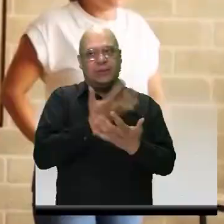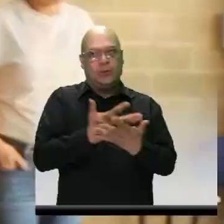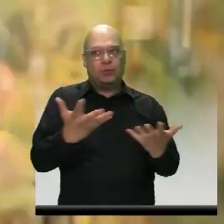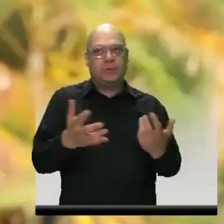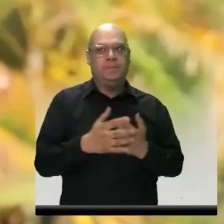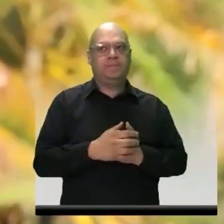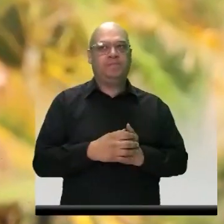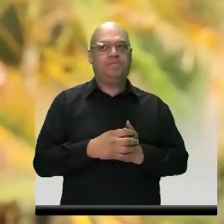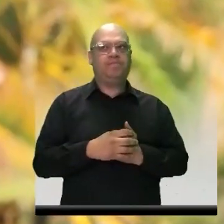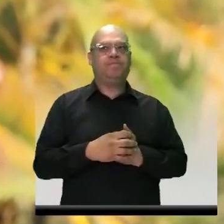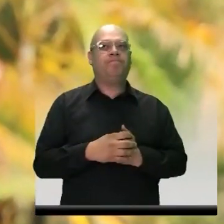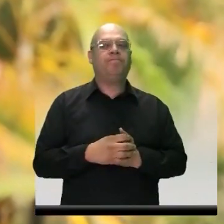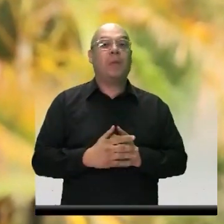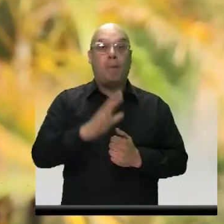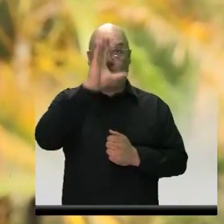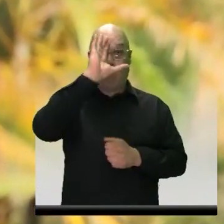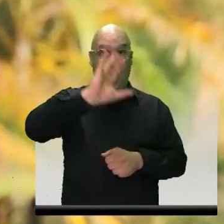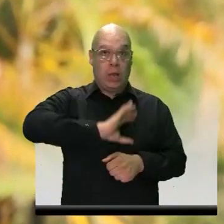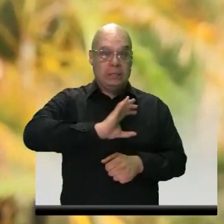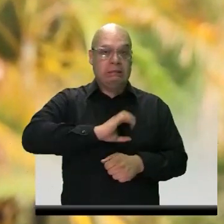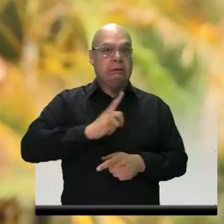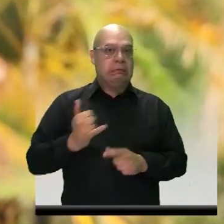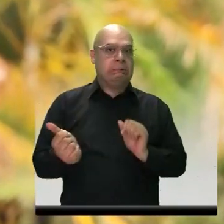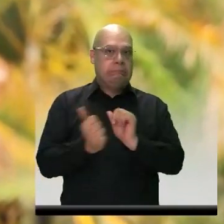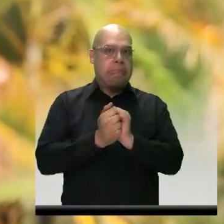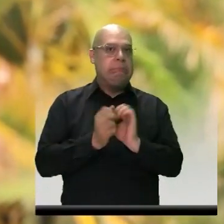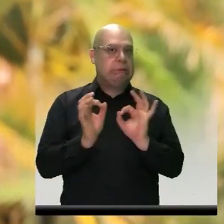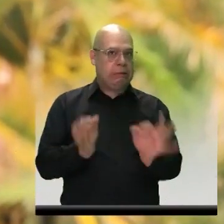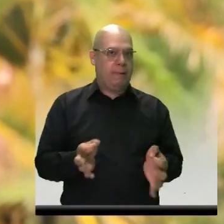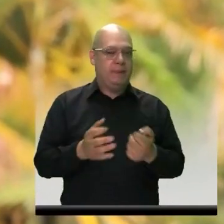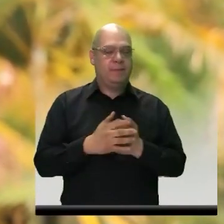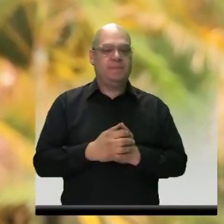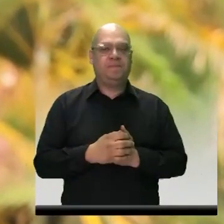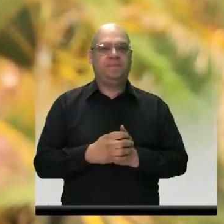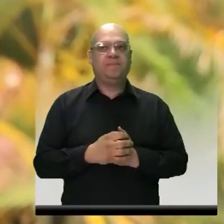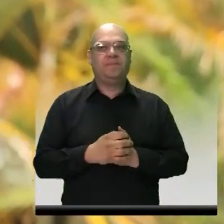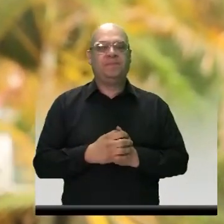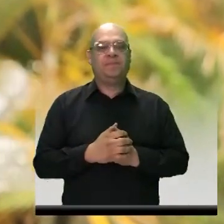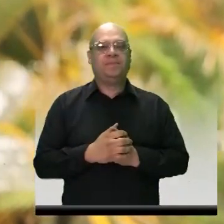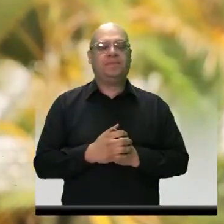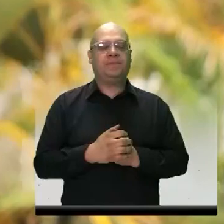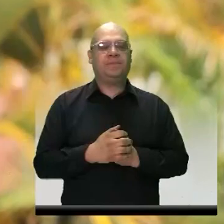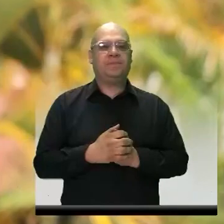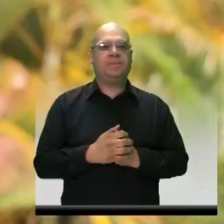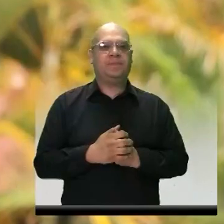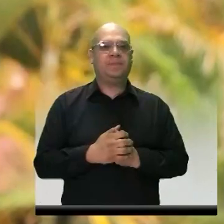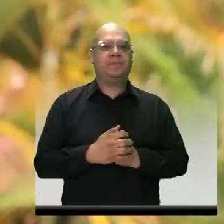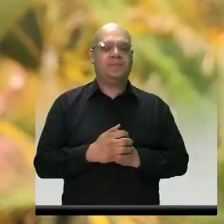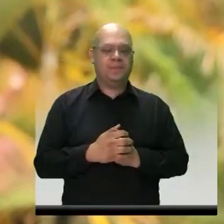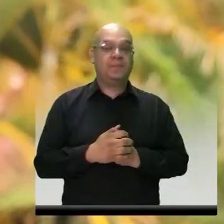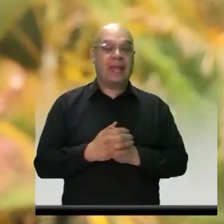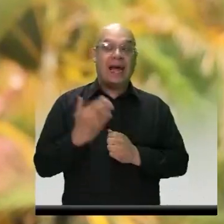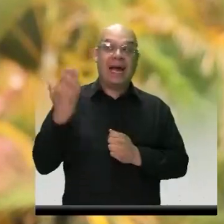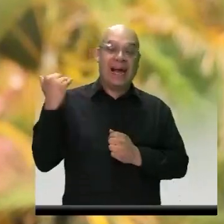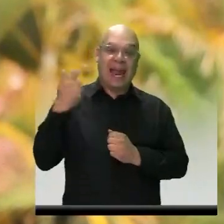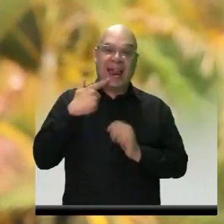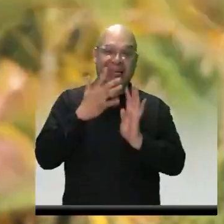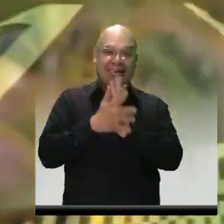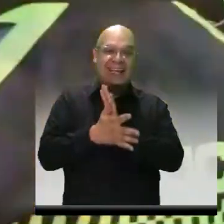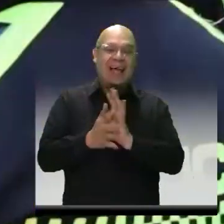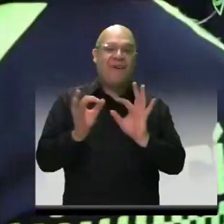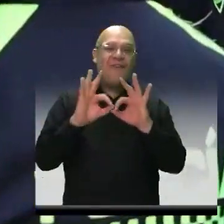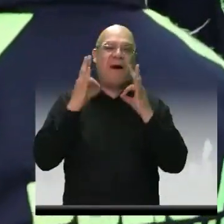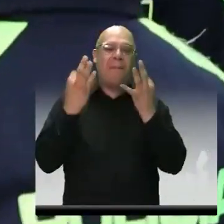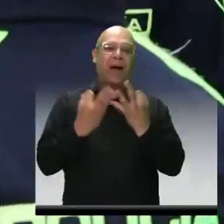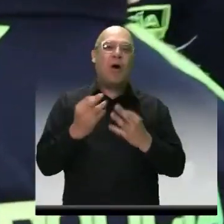policía pues que siempre va a estar para uno, que a veces, sí, como habían dicho, que a veces las familias que tenían